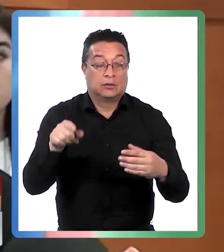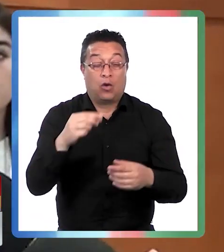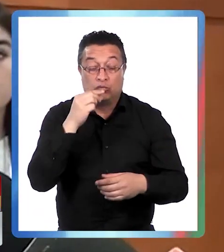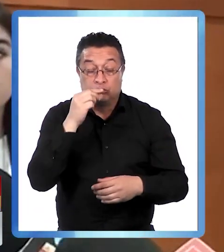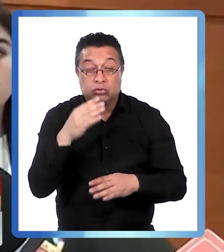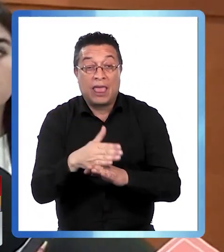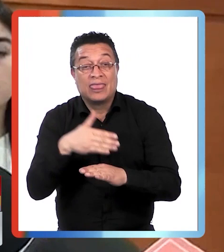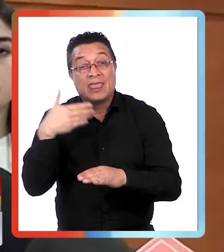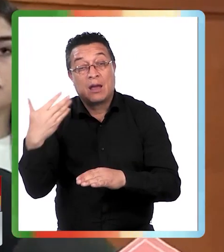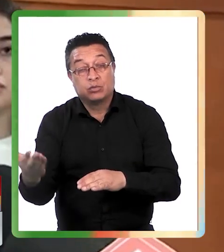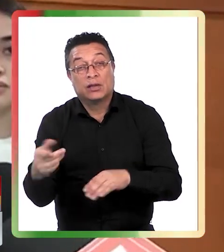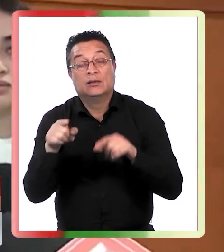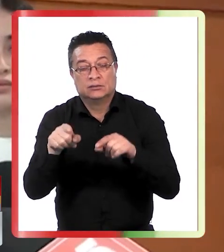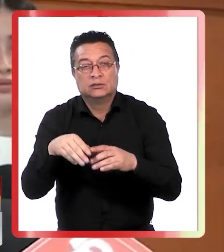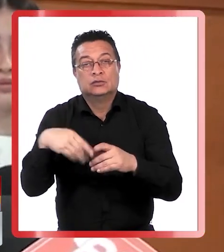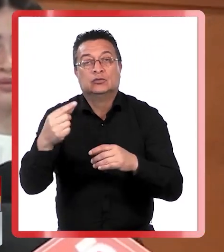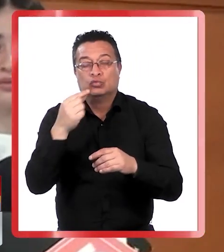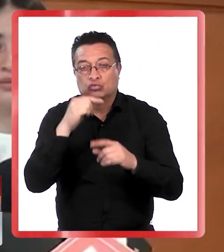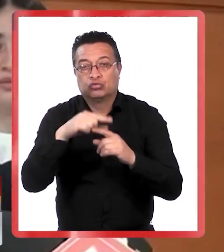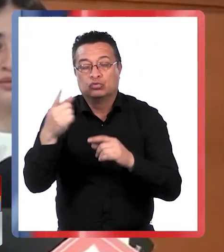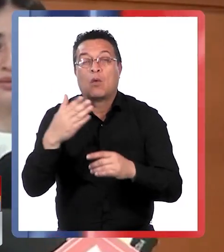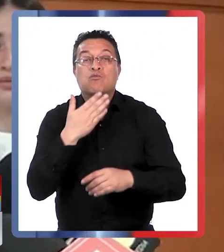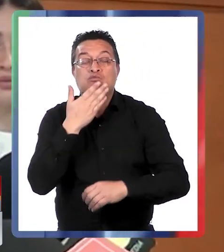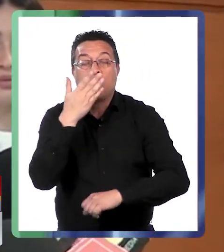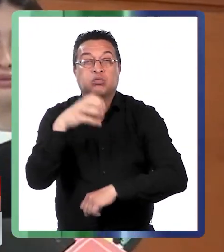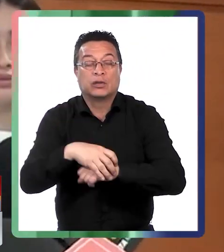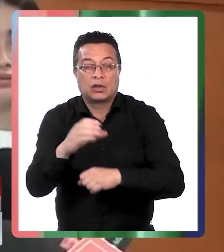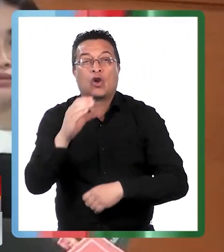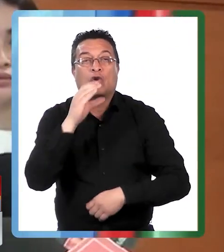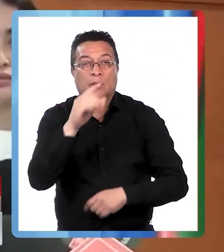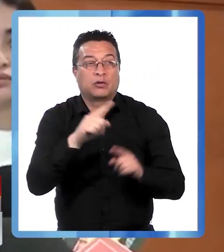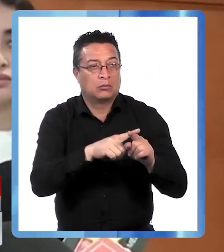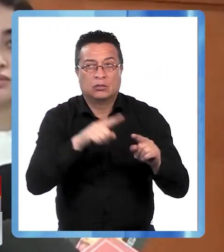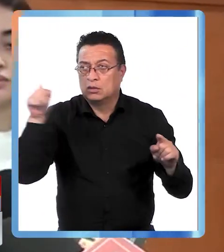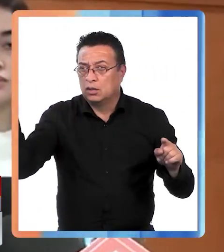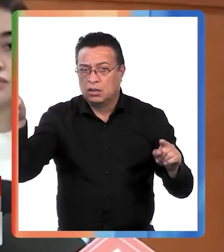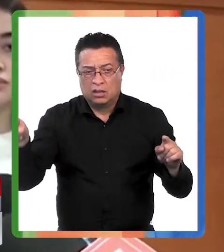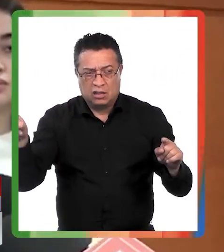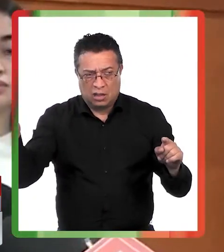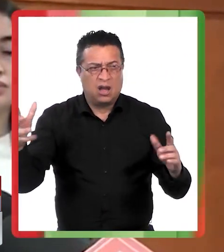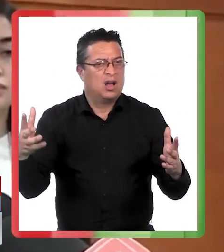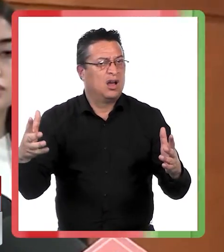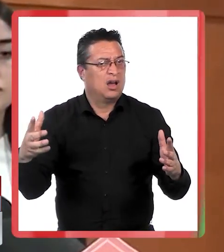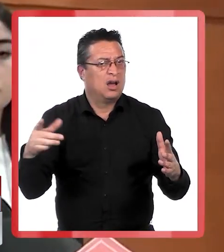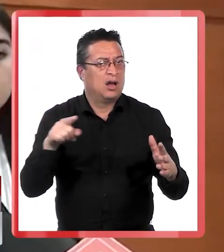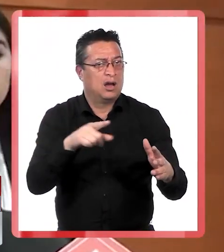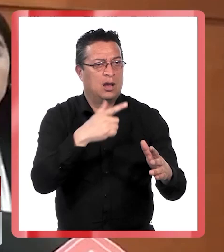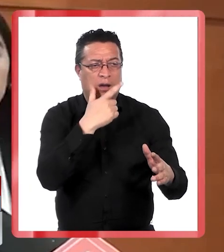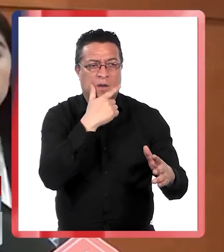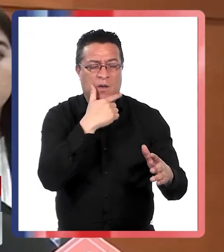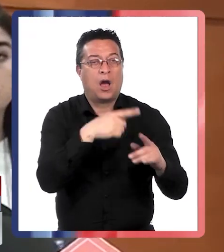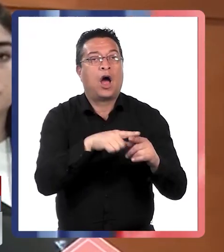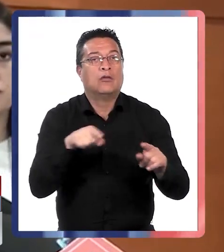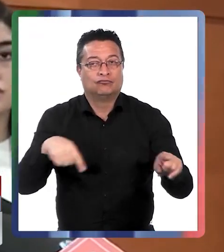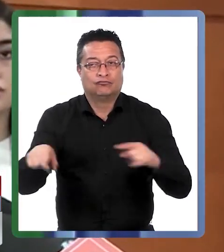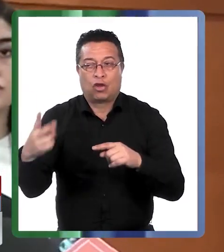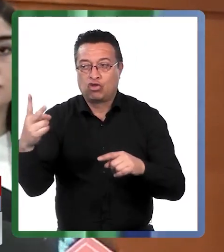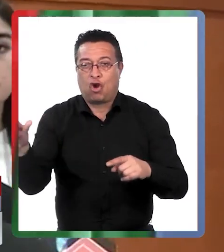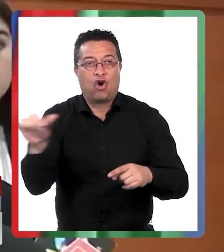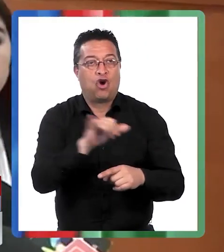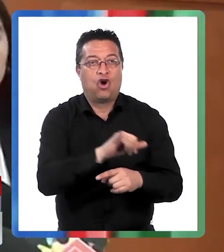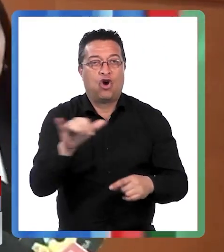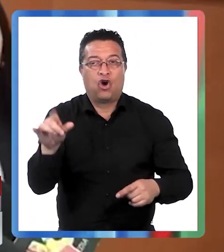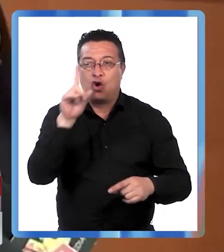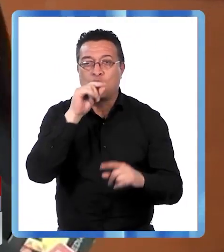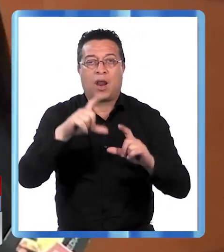en minutos después fueron leídos en la comuna de Punta Arena o Concepción lo que nos da a entender que efectivamente circulaban por